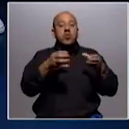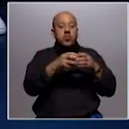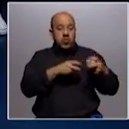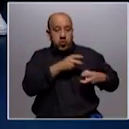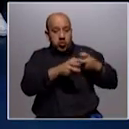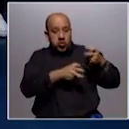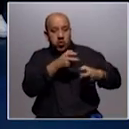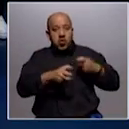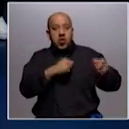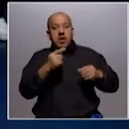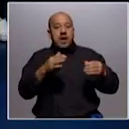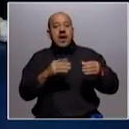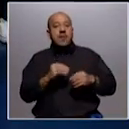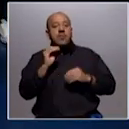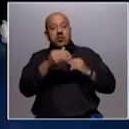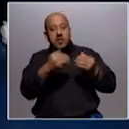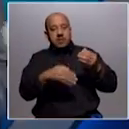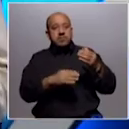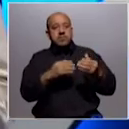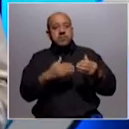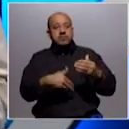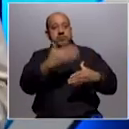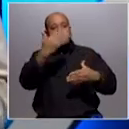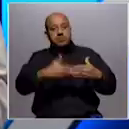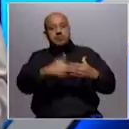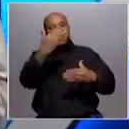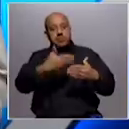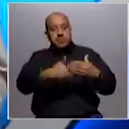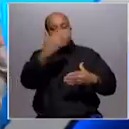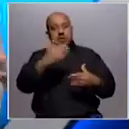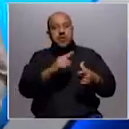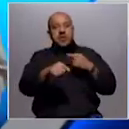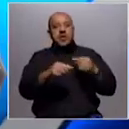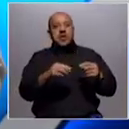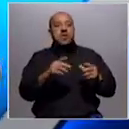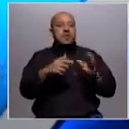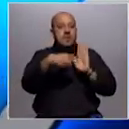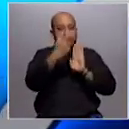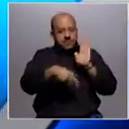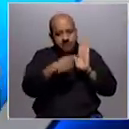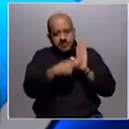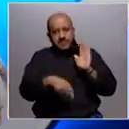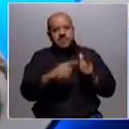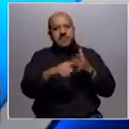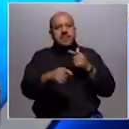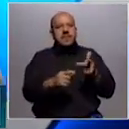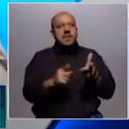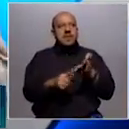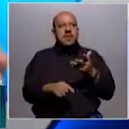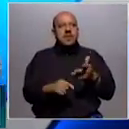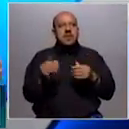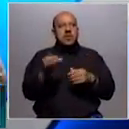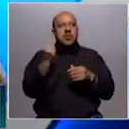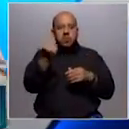generar contenido, posicionando, dando una excelente imagen de lo que fue el cambio... ...resaltando toda la